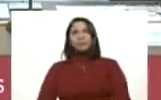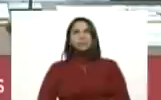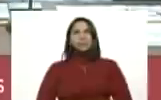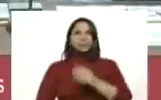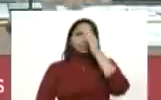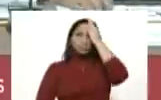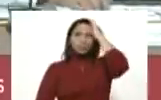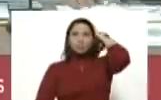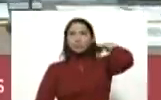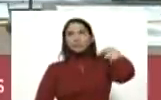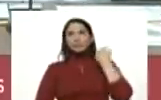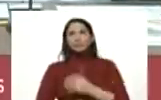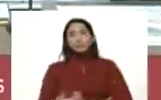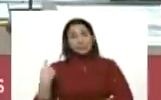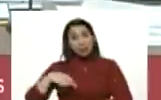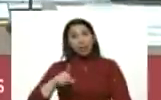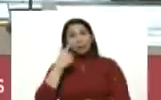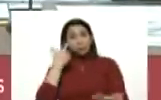Aquí tenemos los casos.